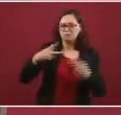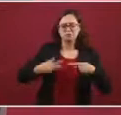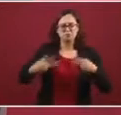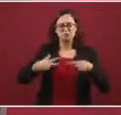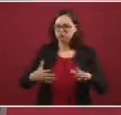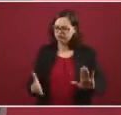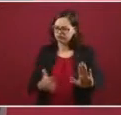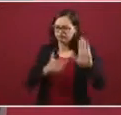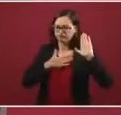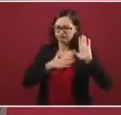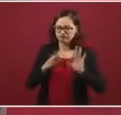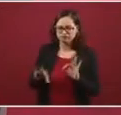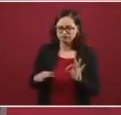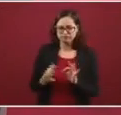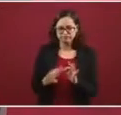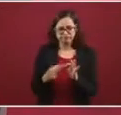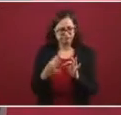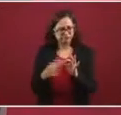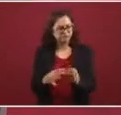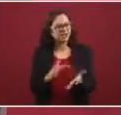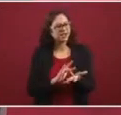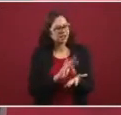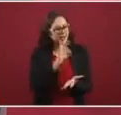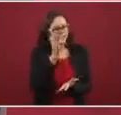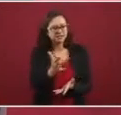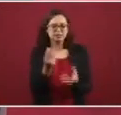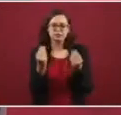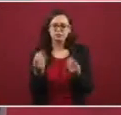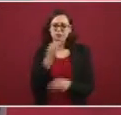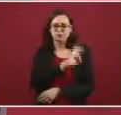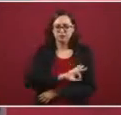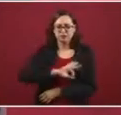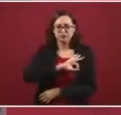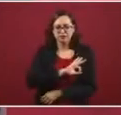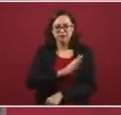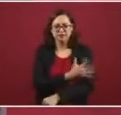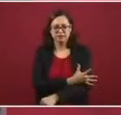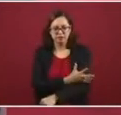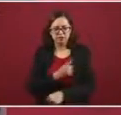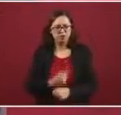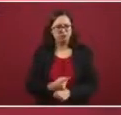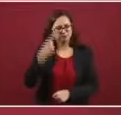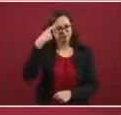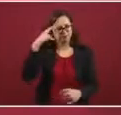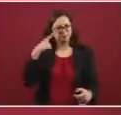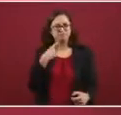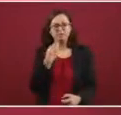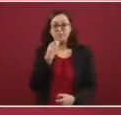ser un mandatario que sí cumple lo que promete. Felicidades por su honestidad y congruencia.